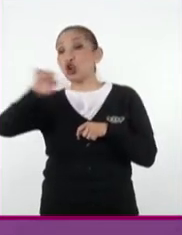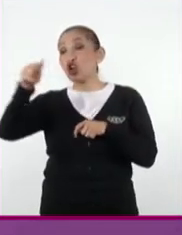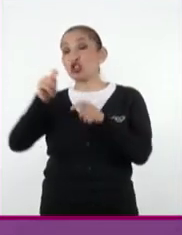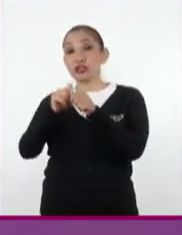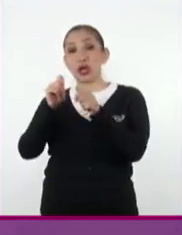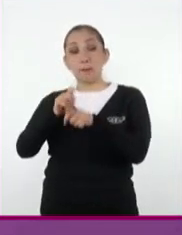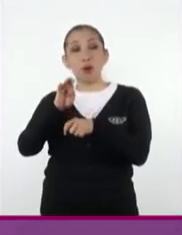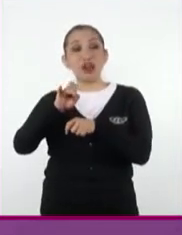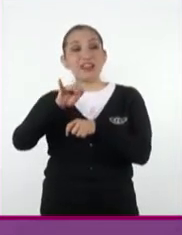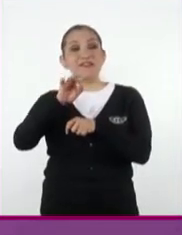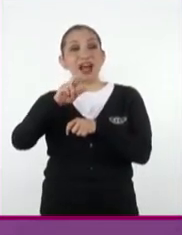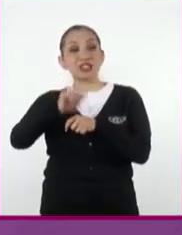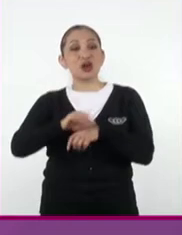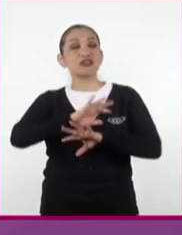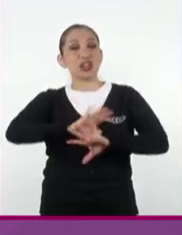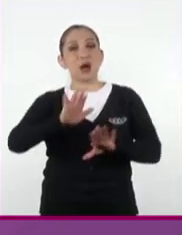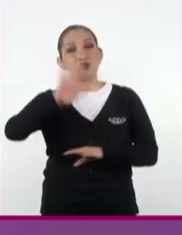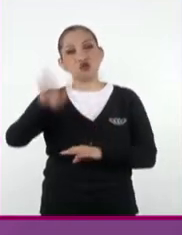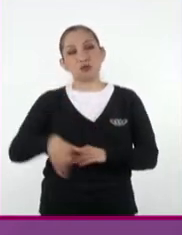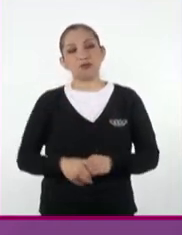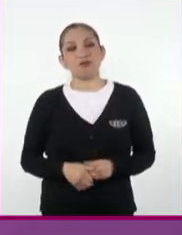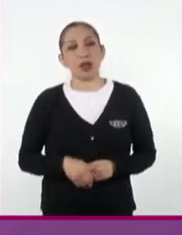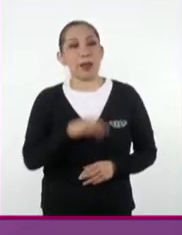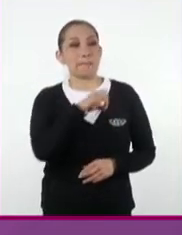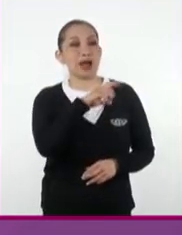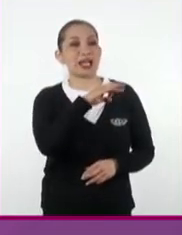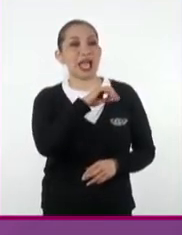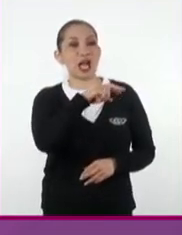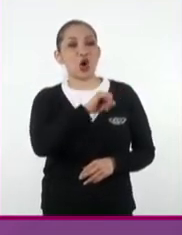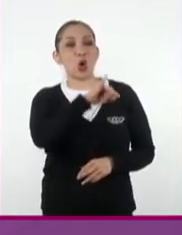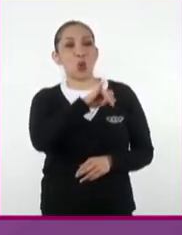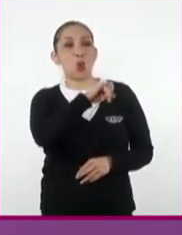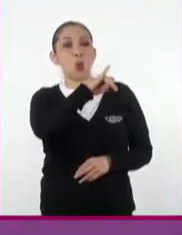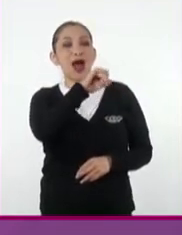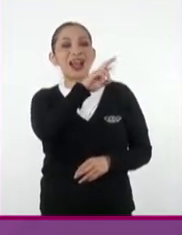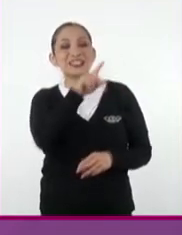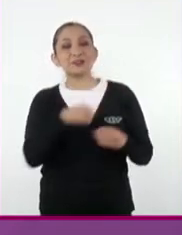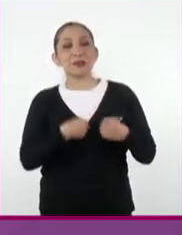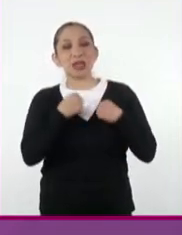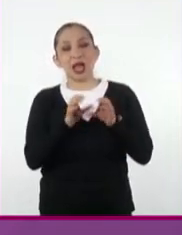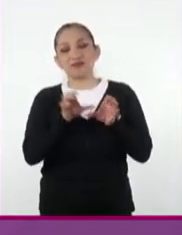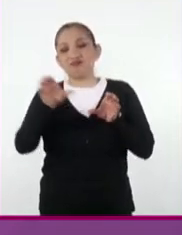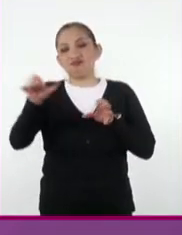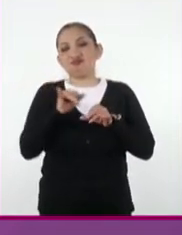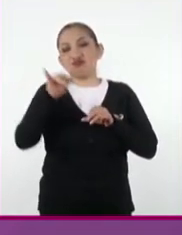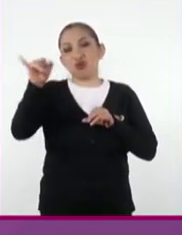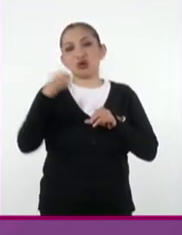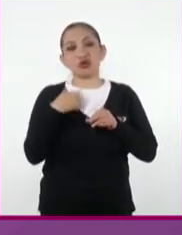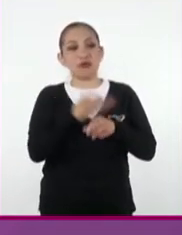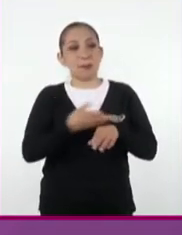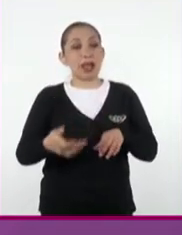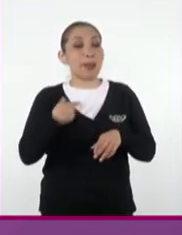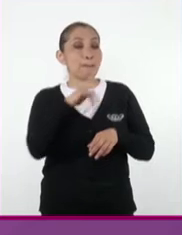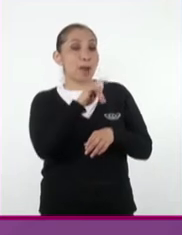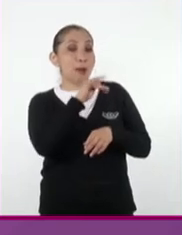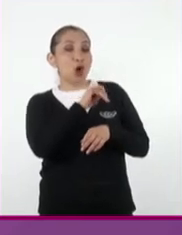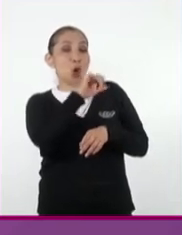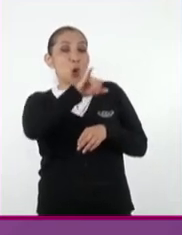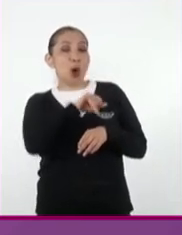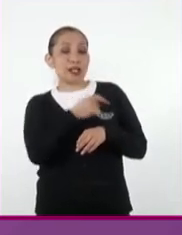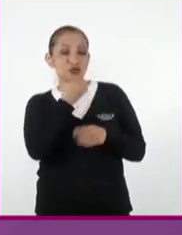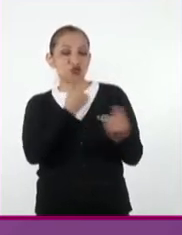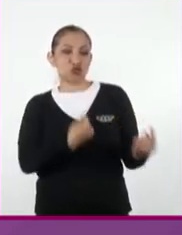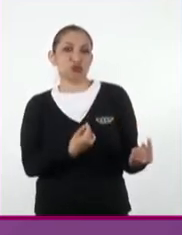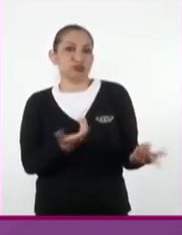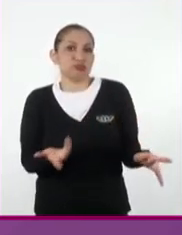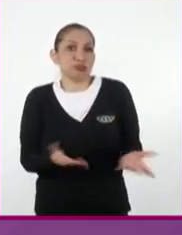tíos, Bonifacio Juárez, ya habían muerto. Mariano Juárez vivía por separado con su familia, y Pablo Juárez era un menor